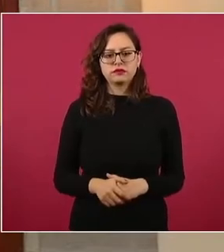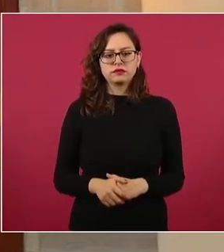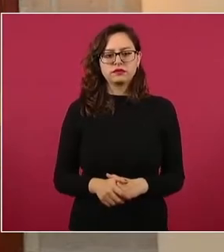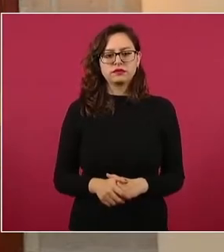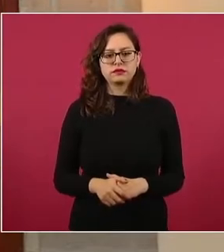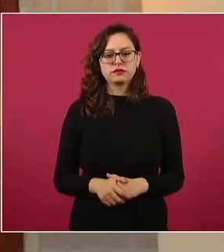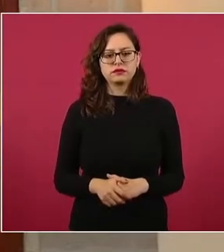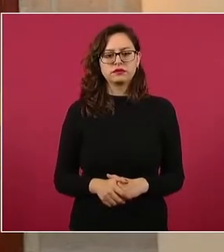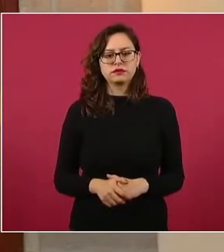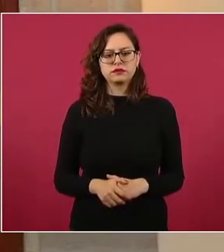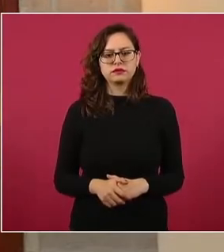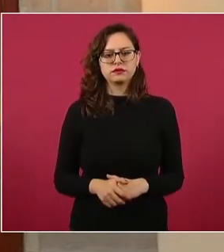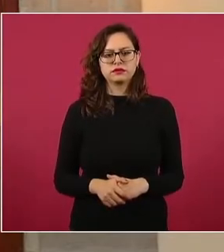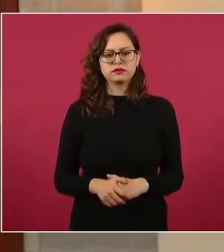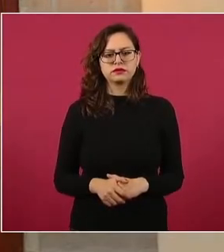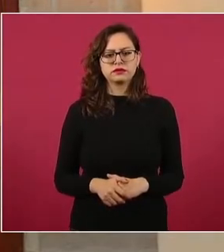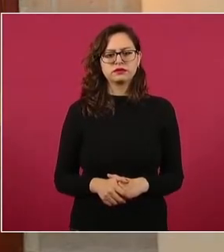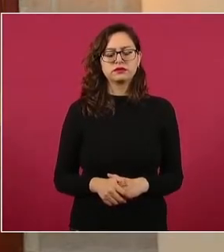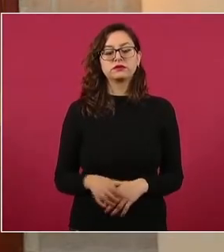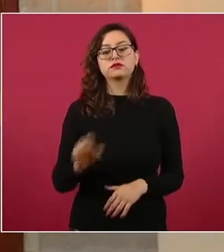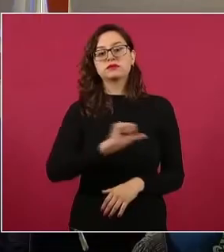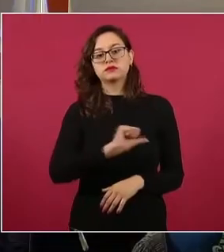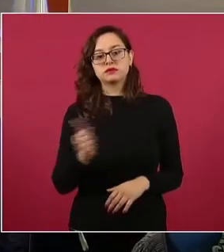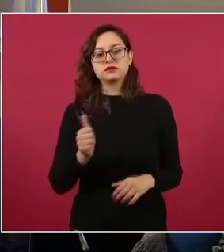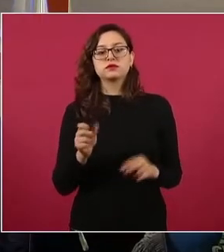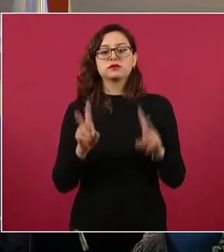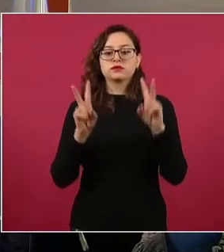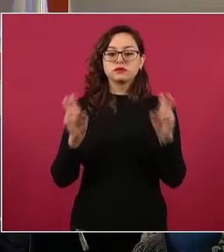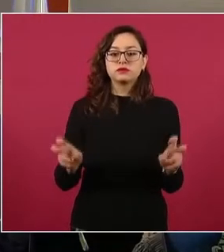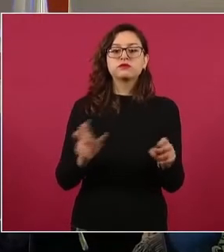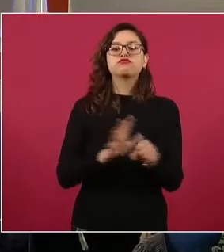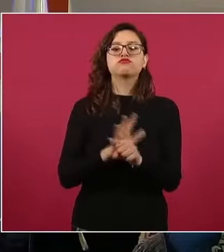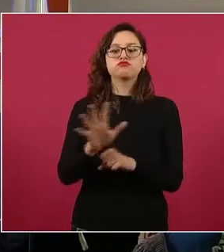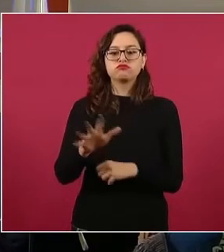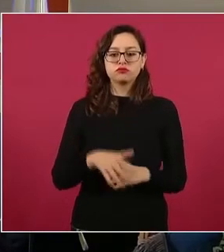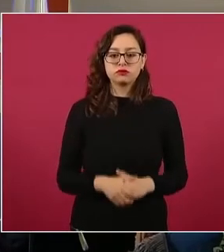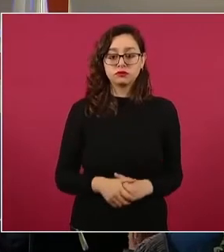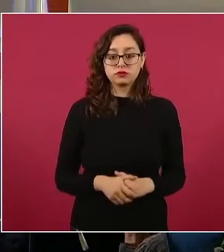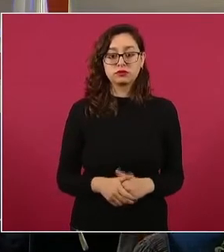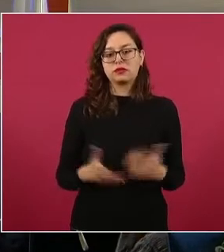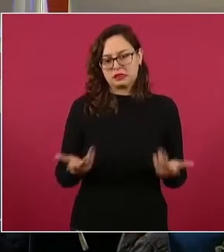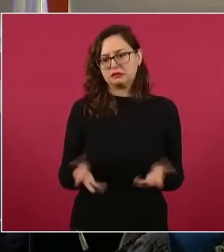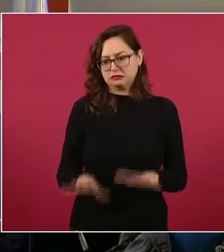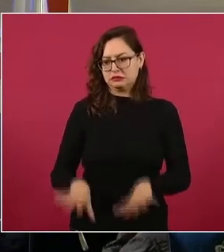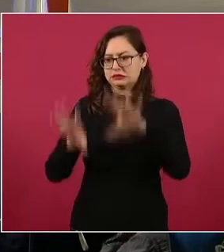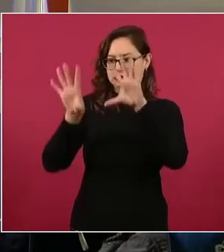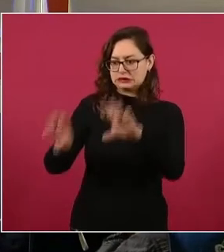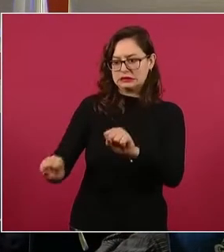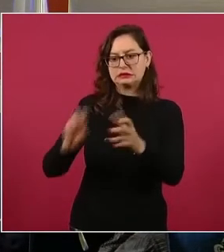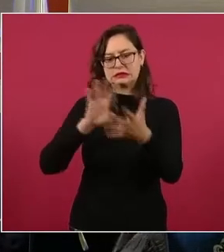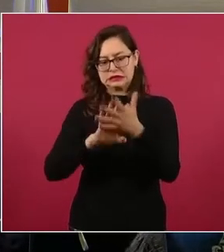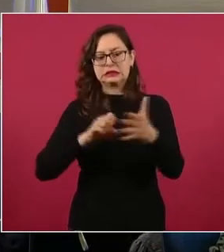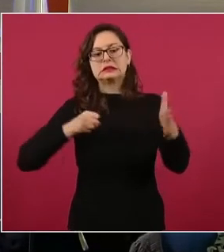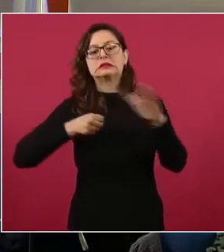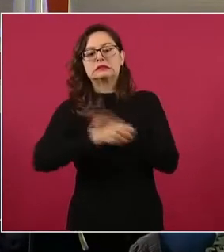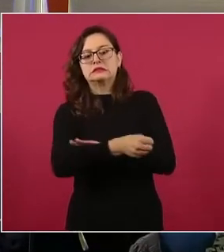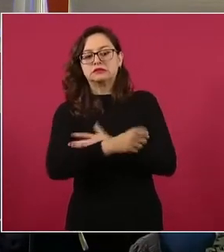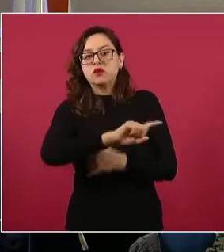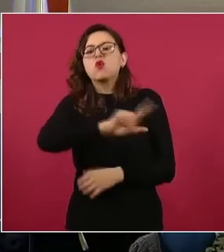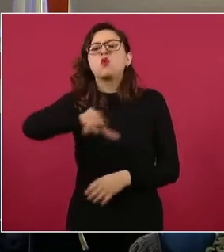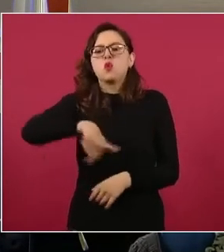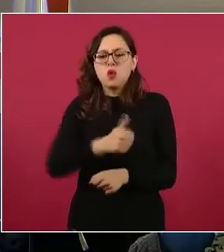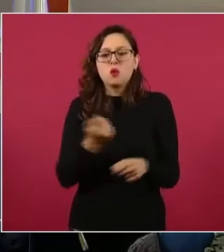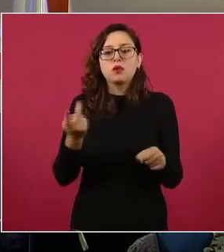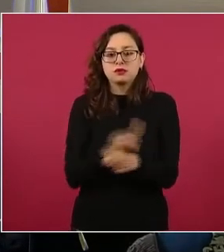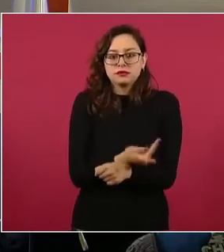Otro tema del combate a la impunidad es lograr sentencias, que las detenciones deriven en sentencias